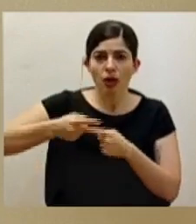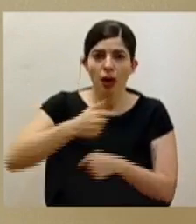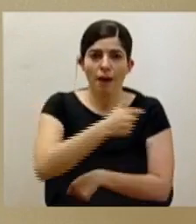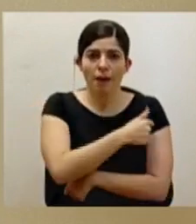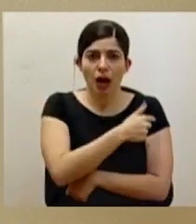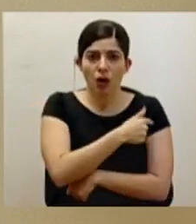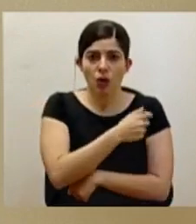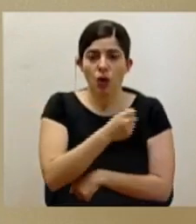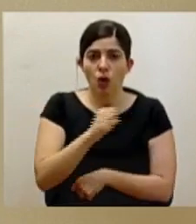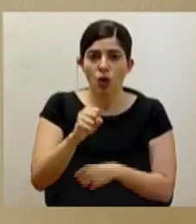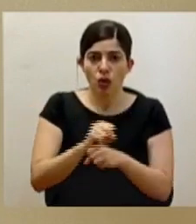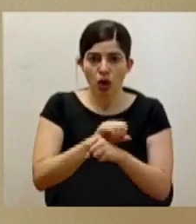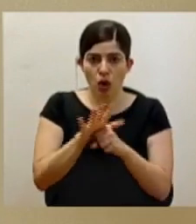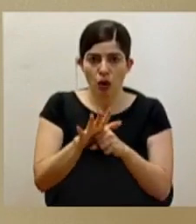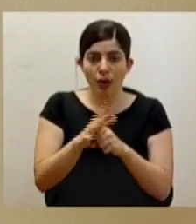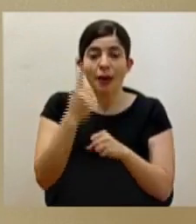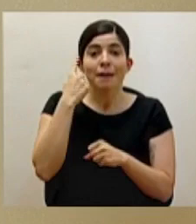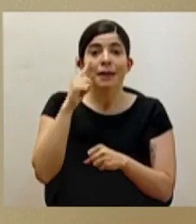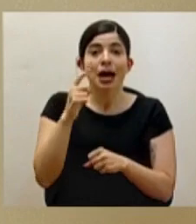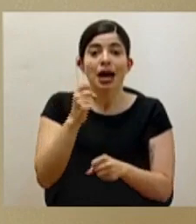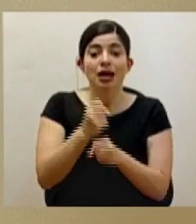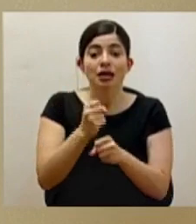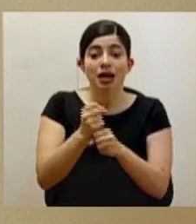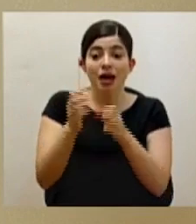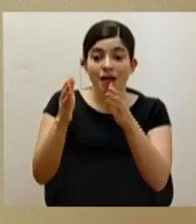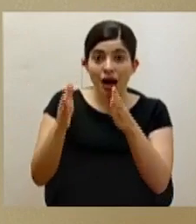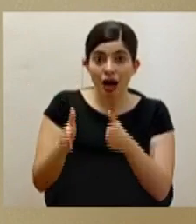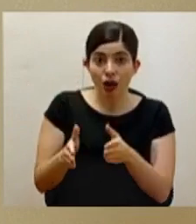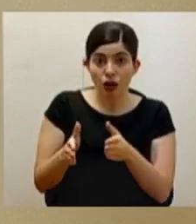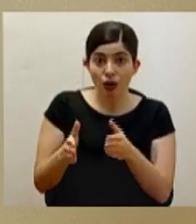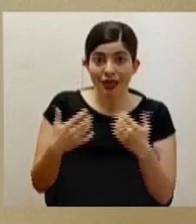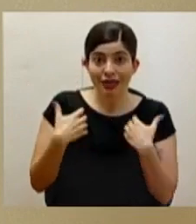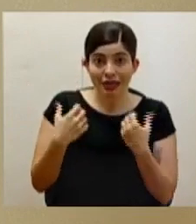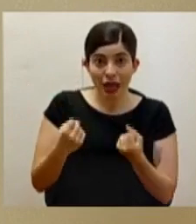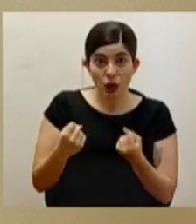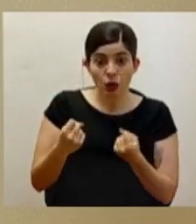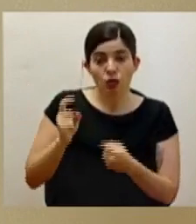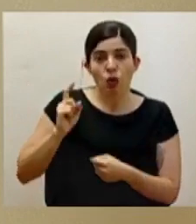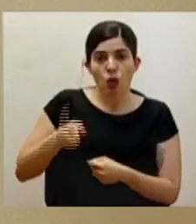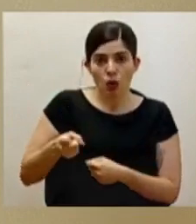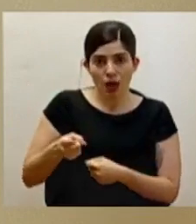contra el COVID-19 a funcionarios del sector salud.